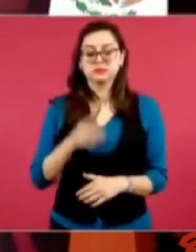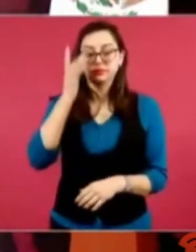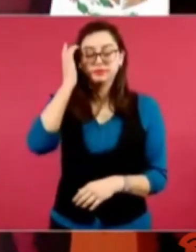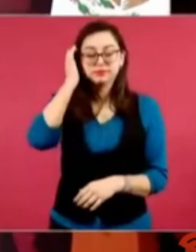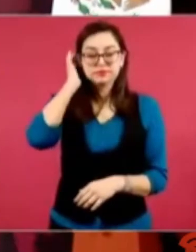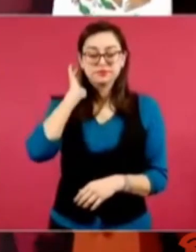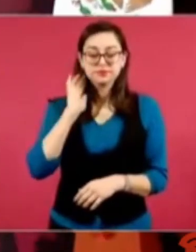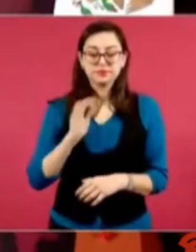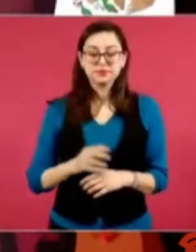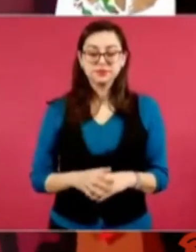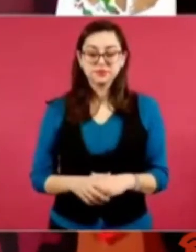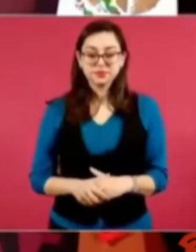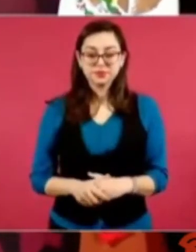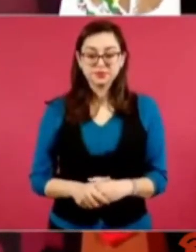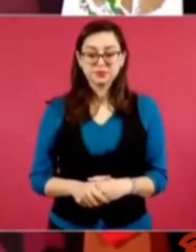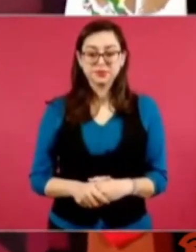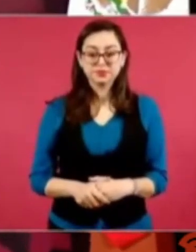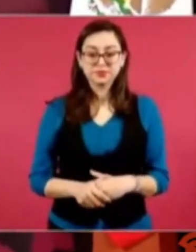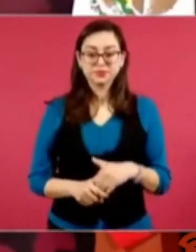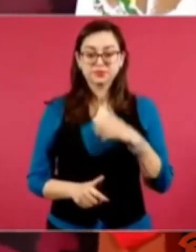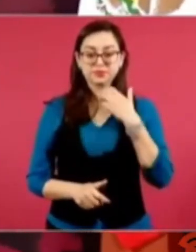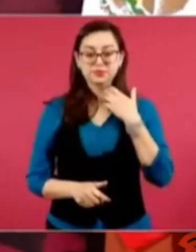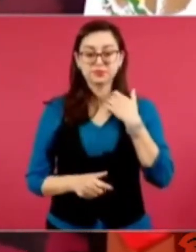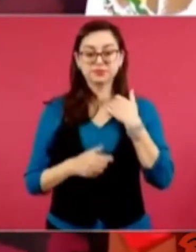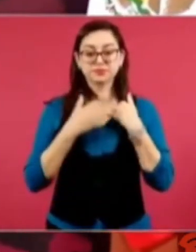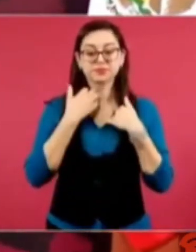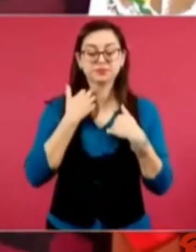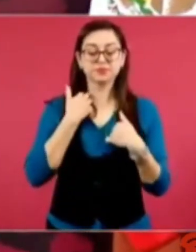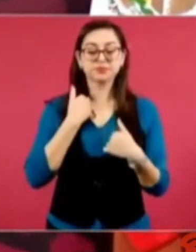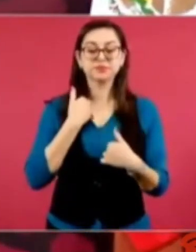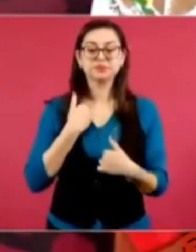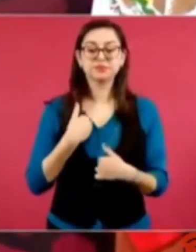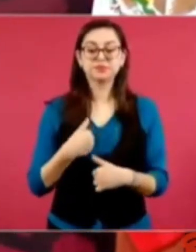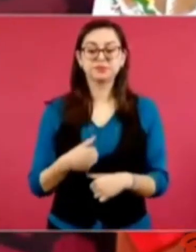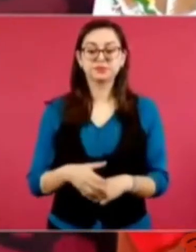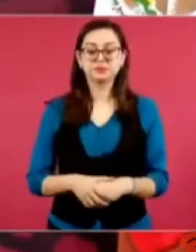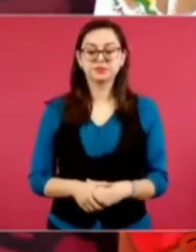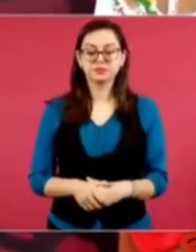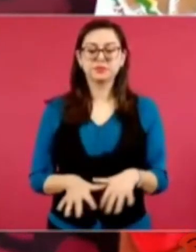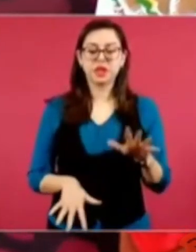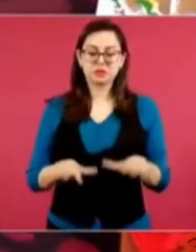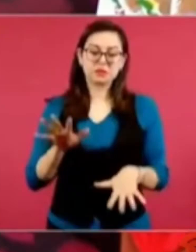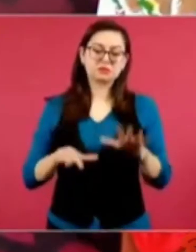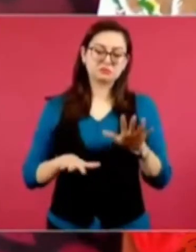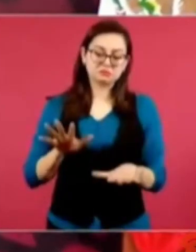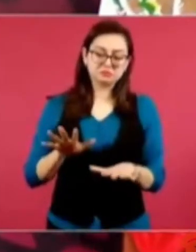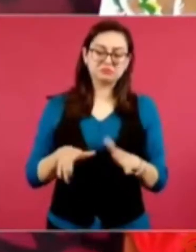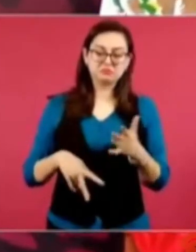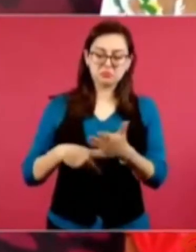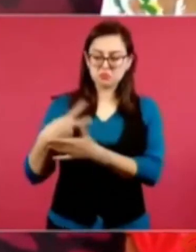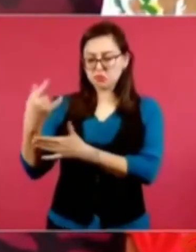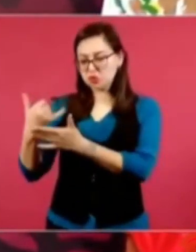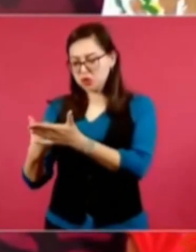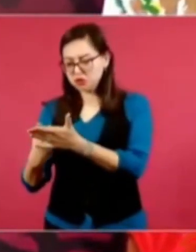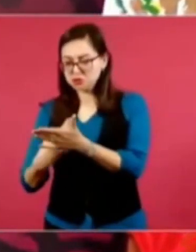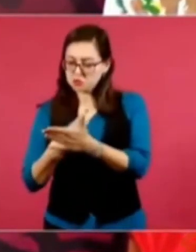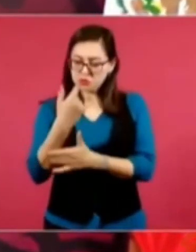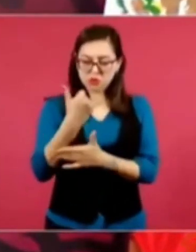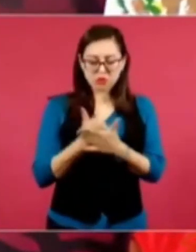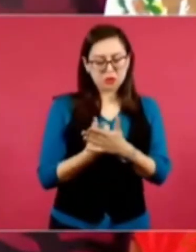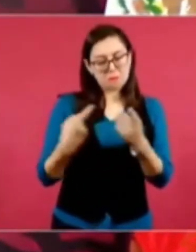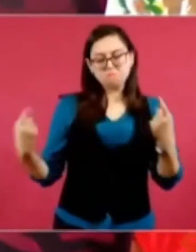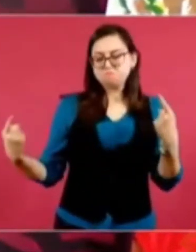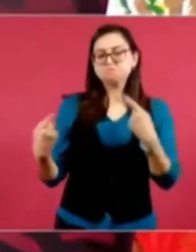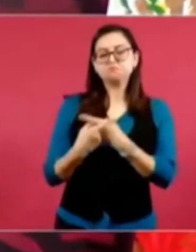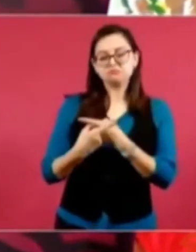discrepancias. Por